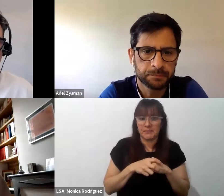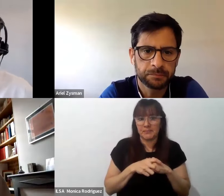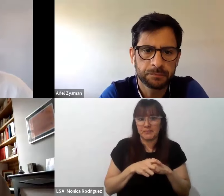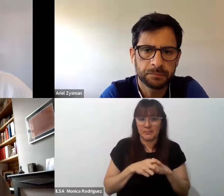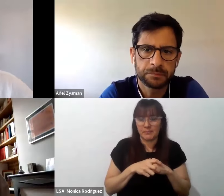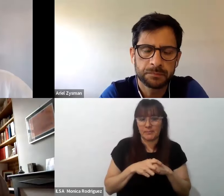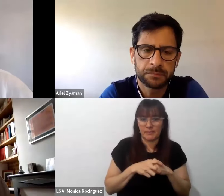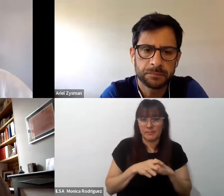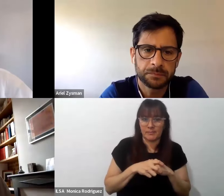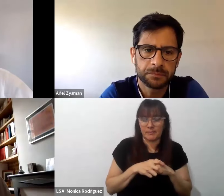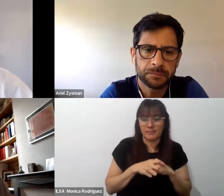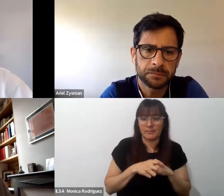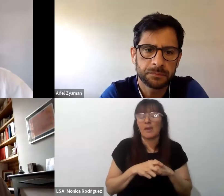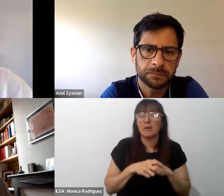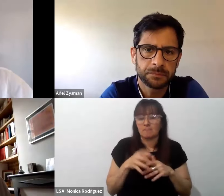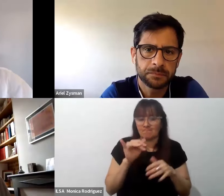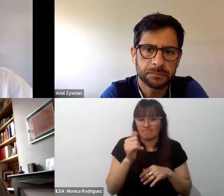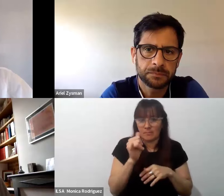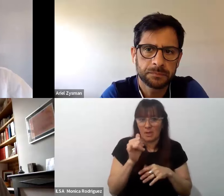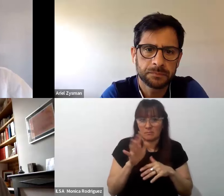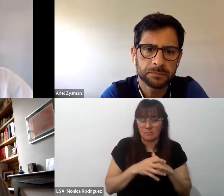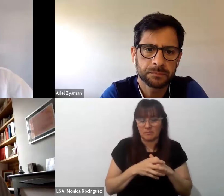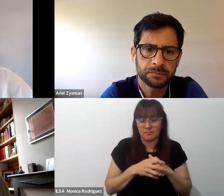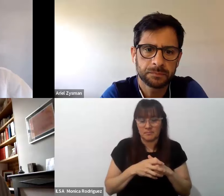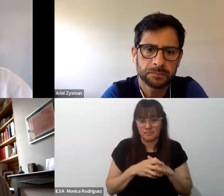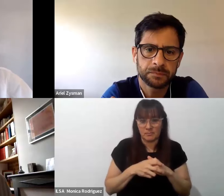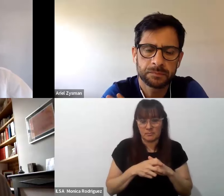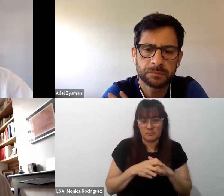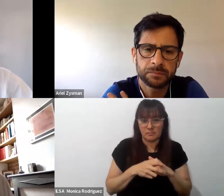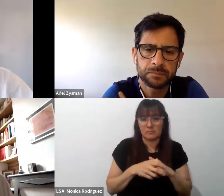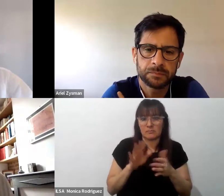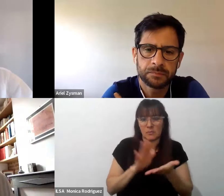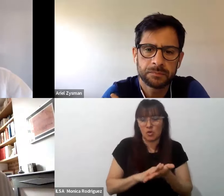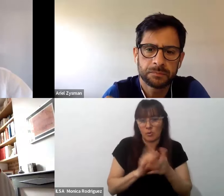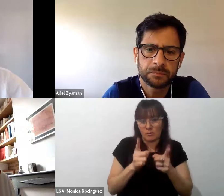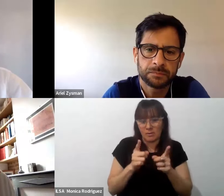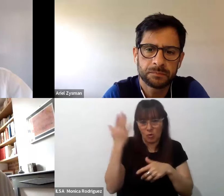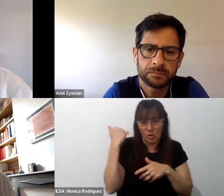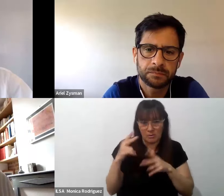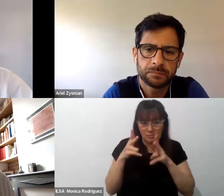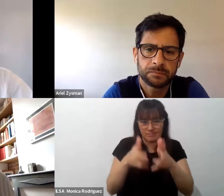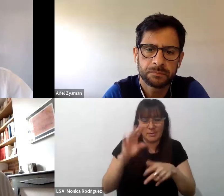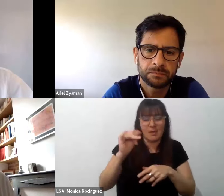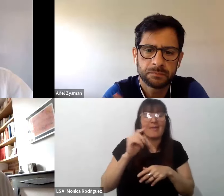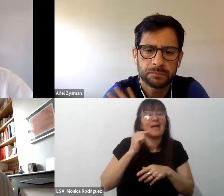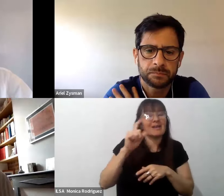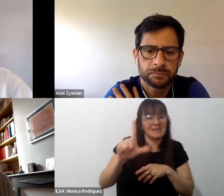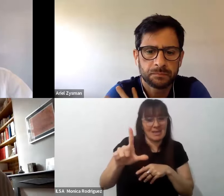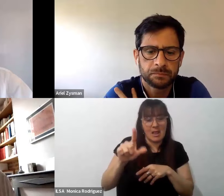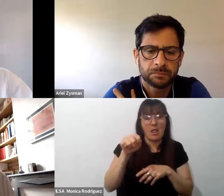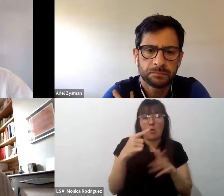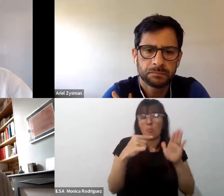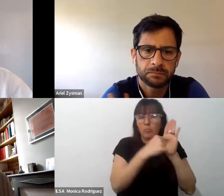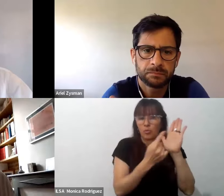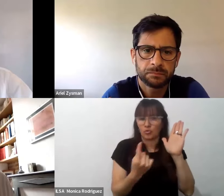bien para ir en el sentido de lo que dijo Daniel hay un punto de su presentación que me